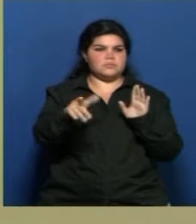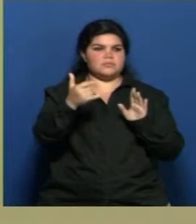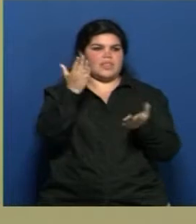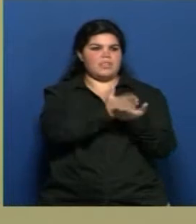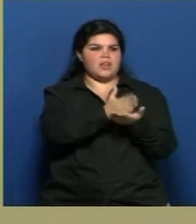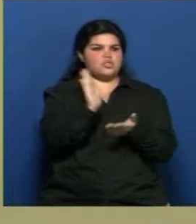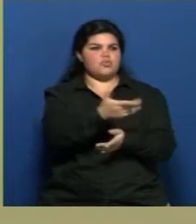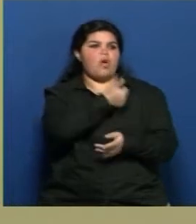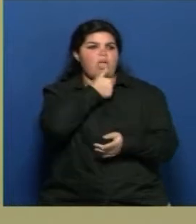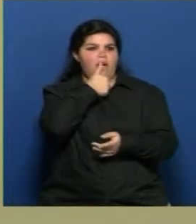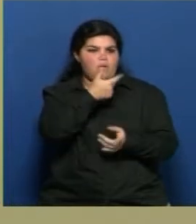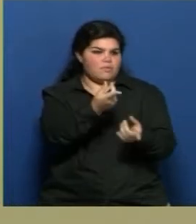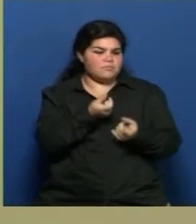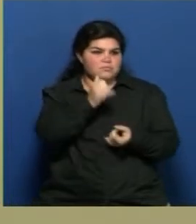Constitución.